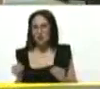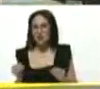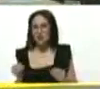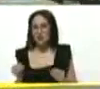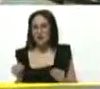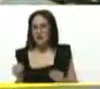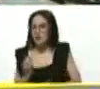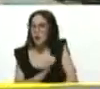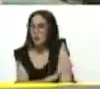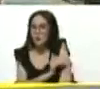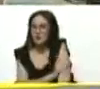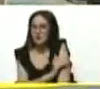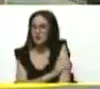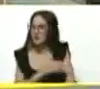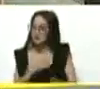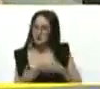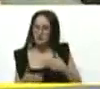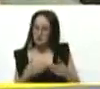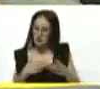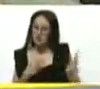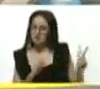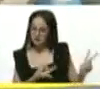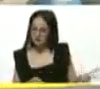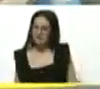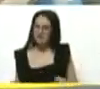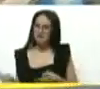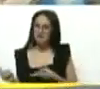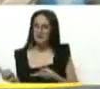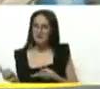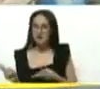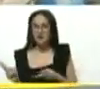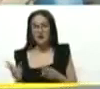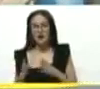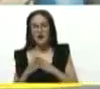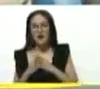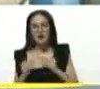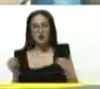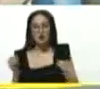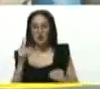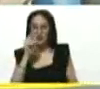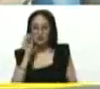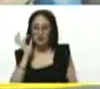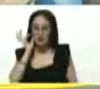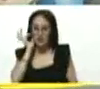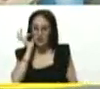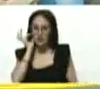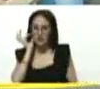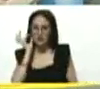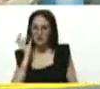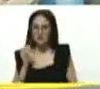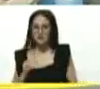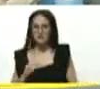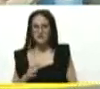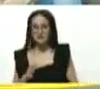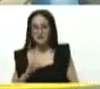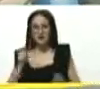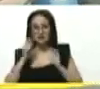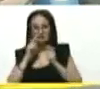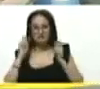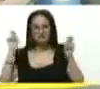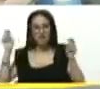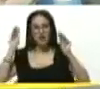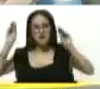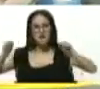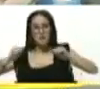que haya sido opositor. Yo le doy la bienvenida a todos y todas. Y hago mío la consigna y el